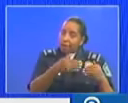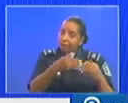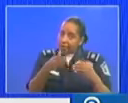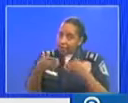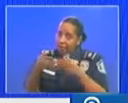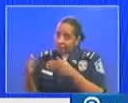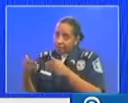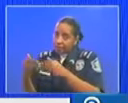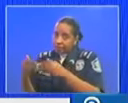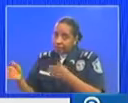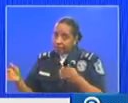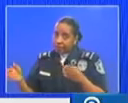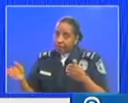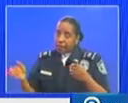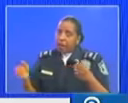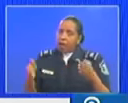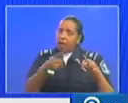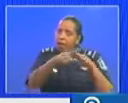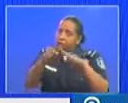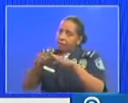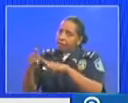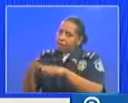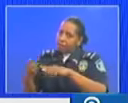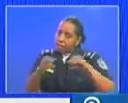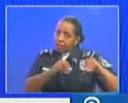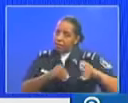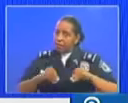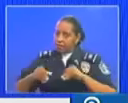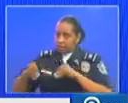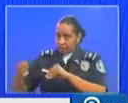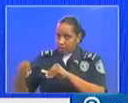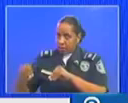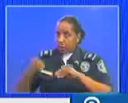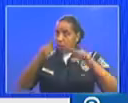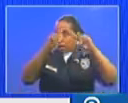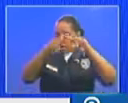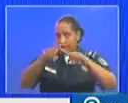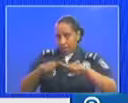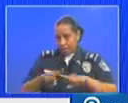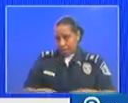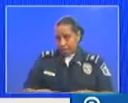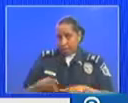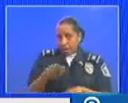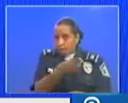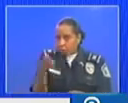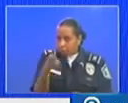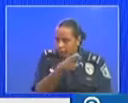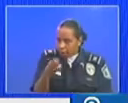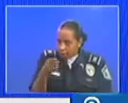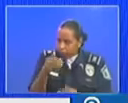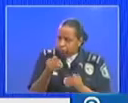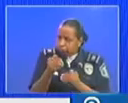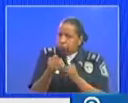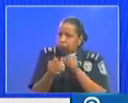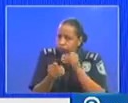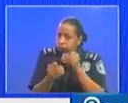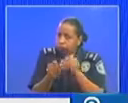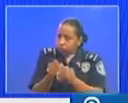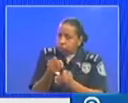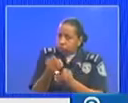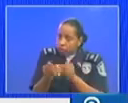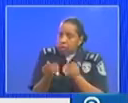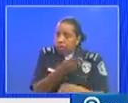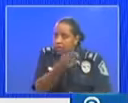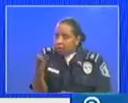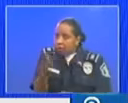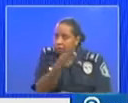limitaciones de movilización en manera con zona igual para todos pero de